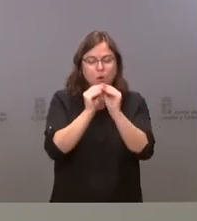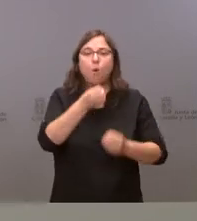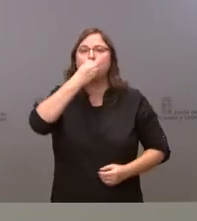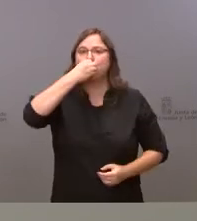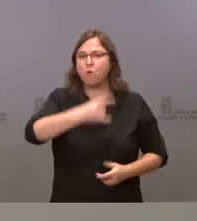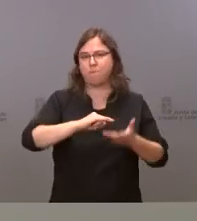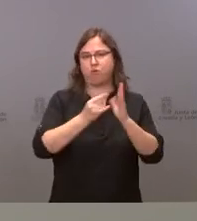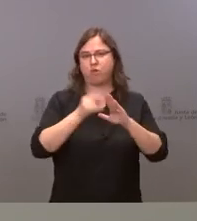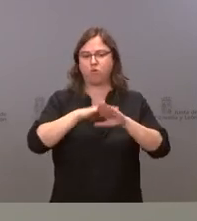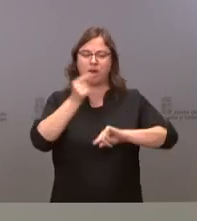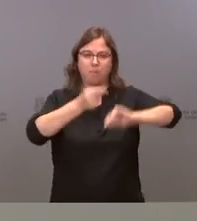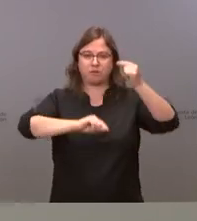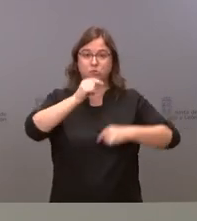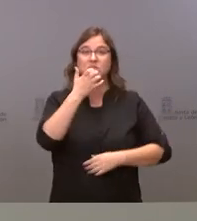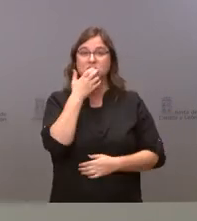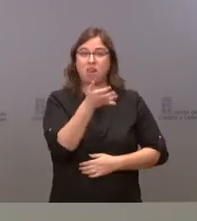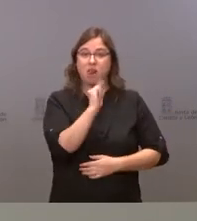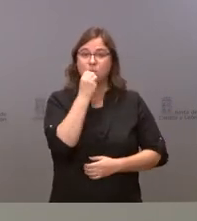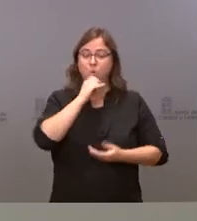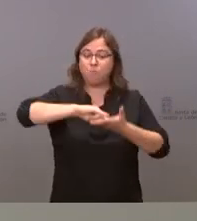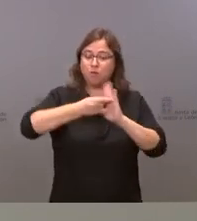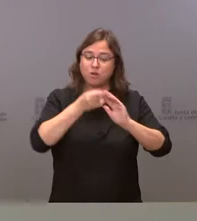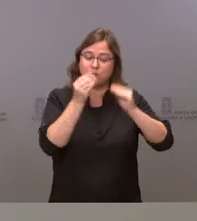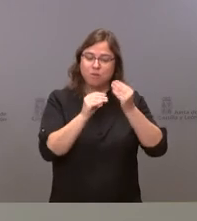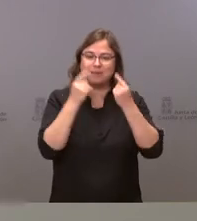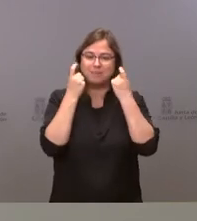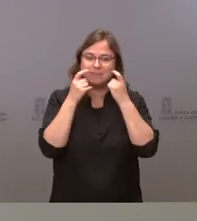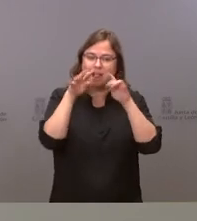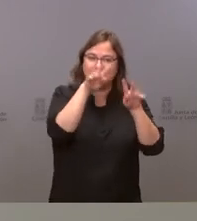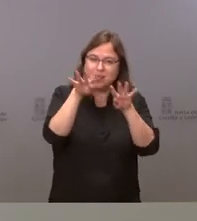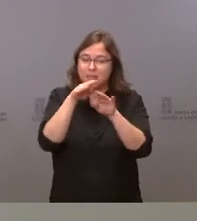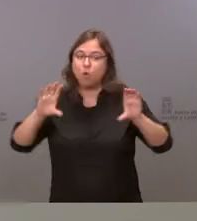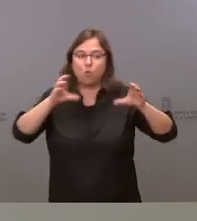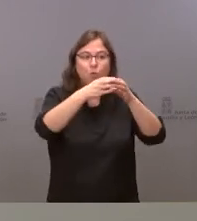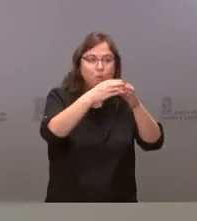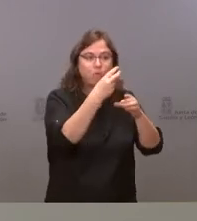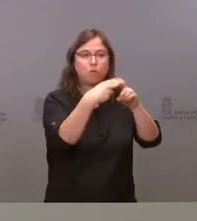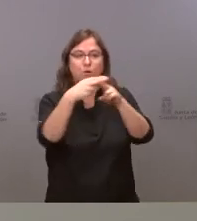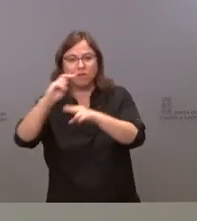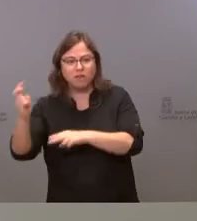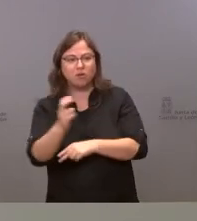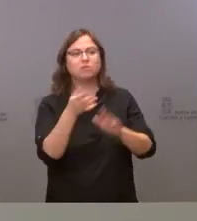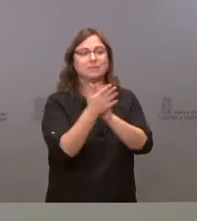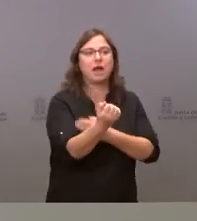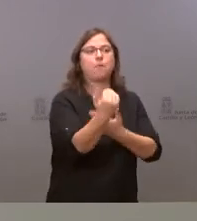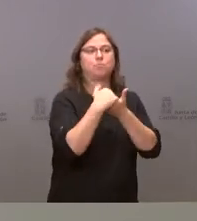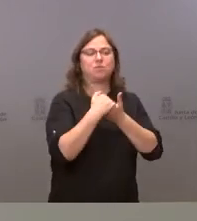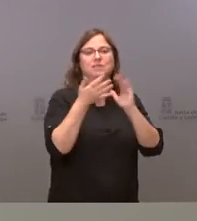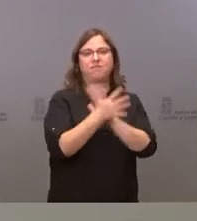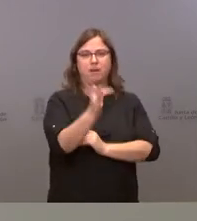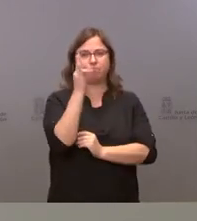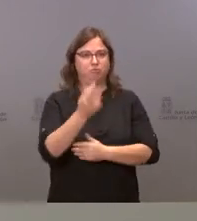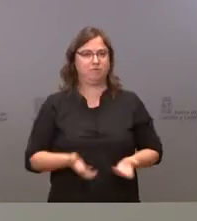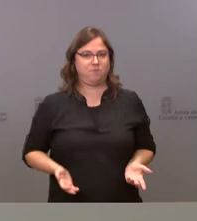proyecto de presupuestos e intentaremos convencer a los grupos parlamentarios de que es bueno para Castilla y León aprobarlo primero porque pueda